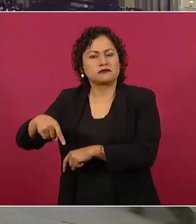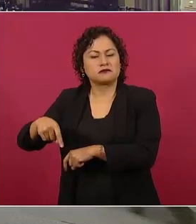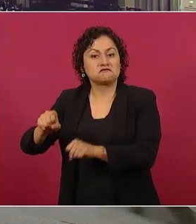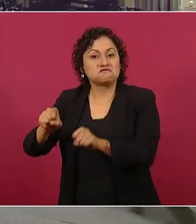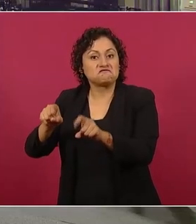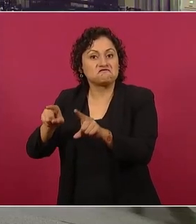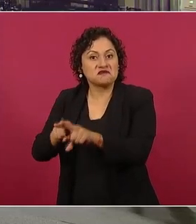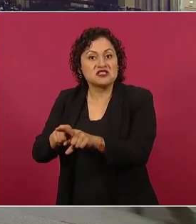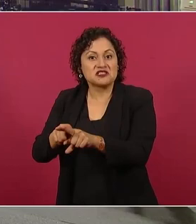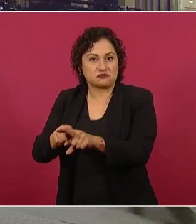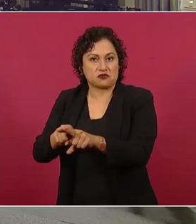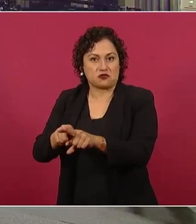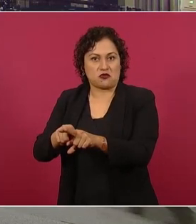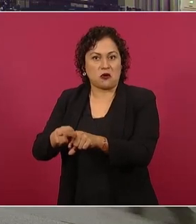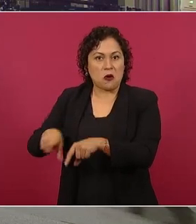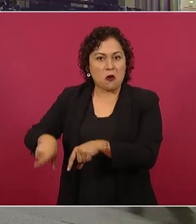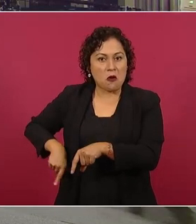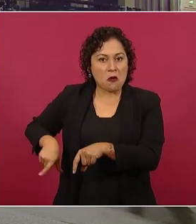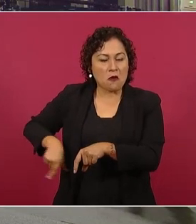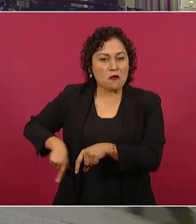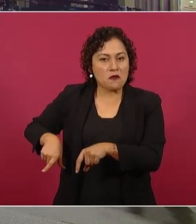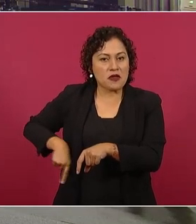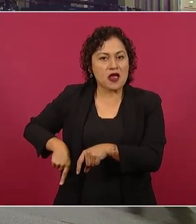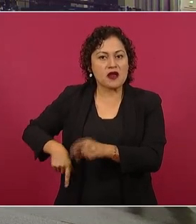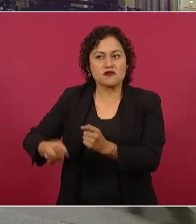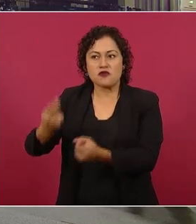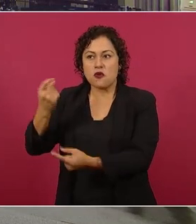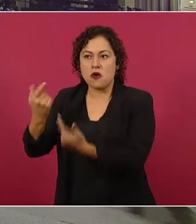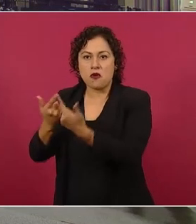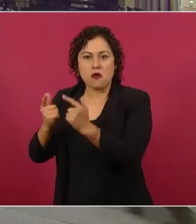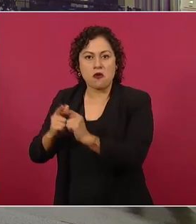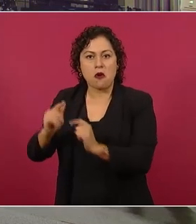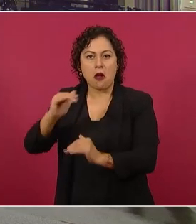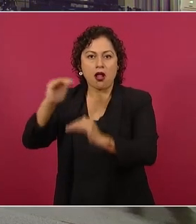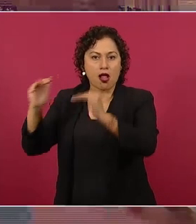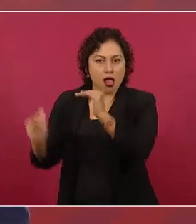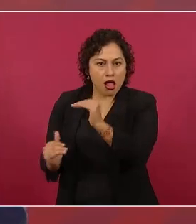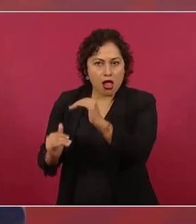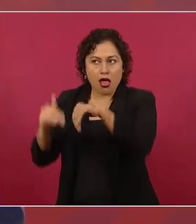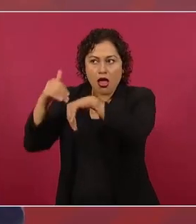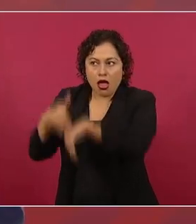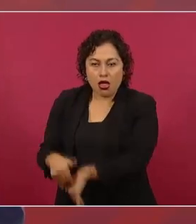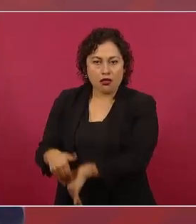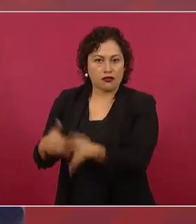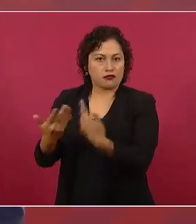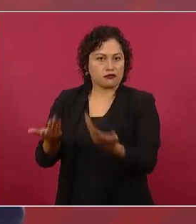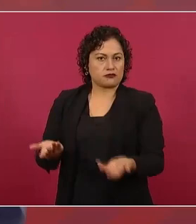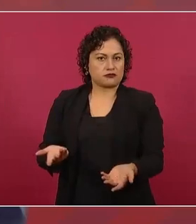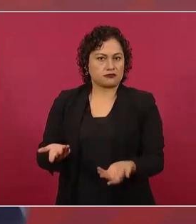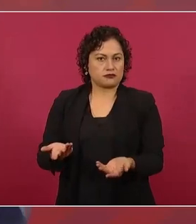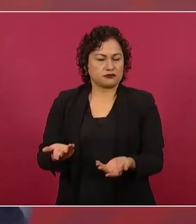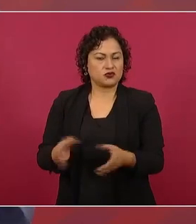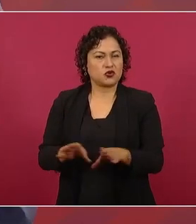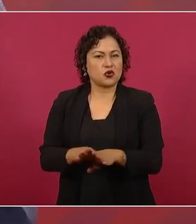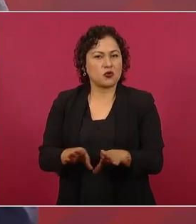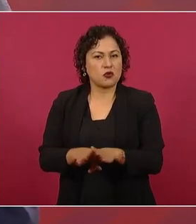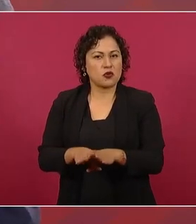subordinados mediante la cooptación